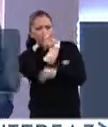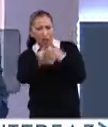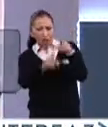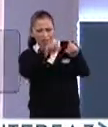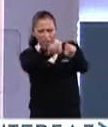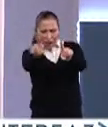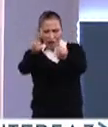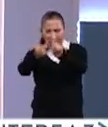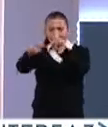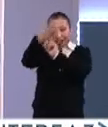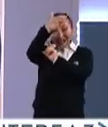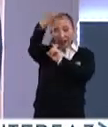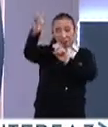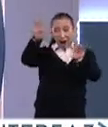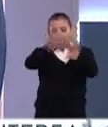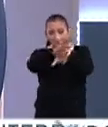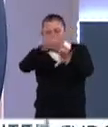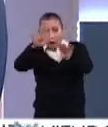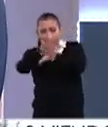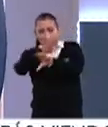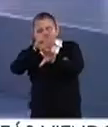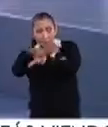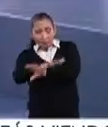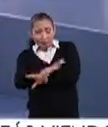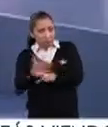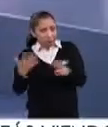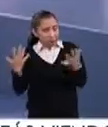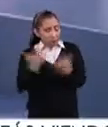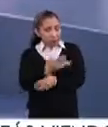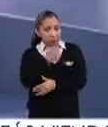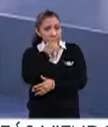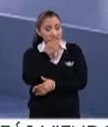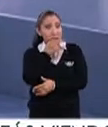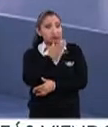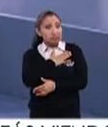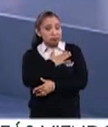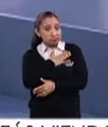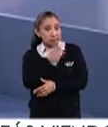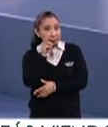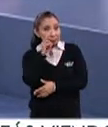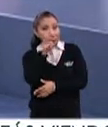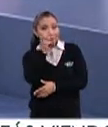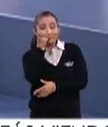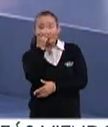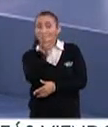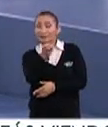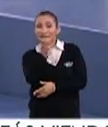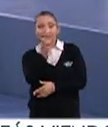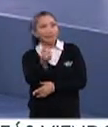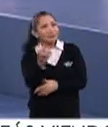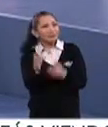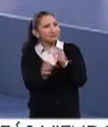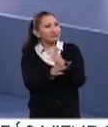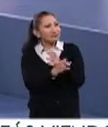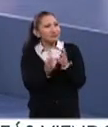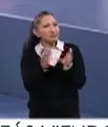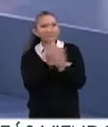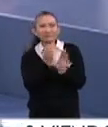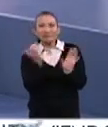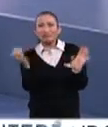la variabilidad climática que se nos presenta, para decirnos que estamos frente a uno de los eventos,